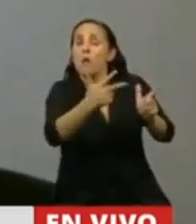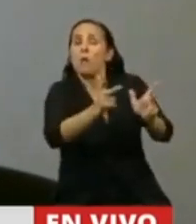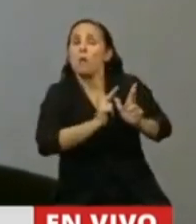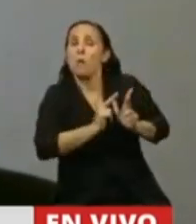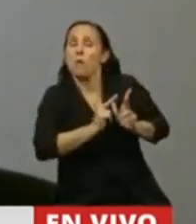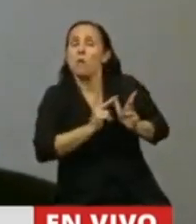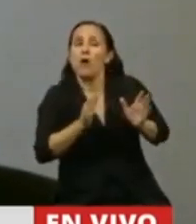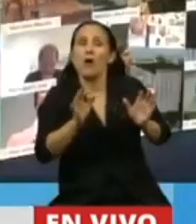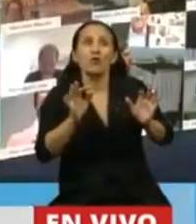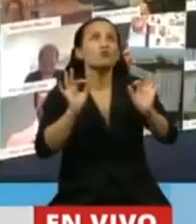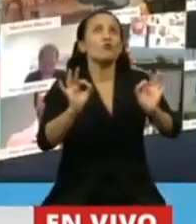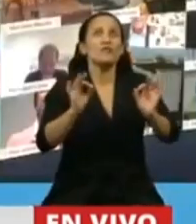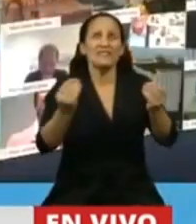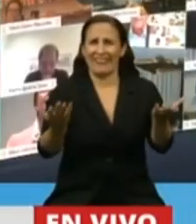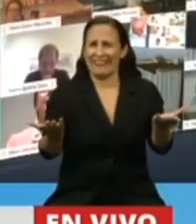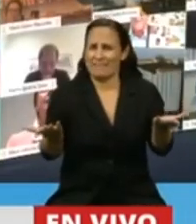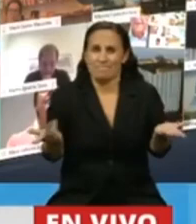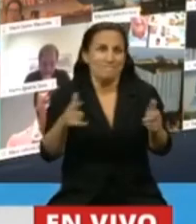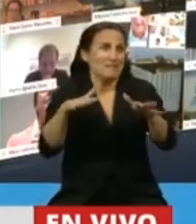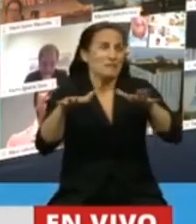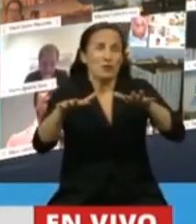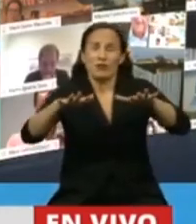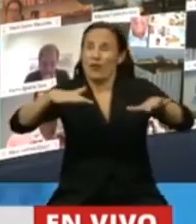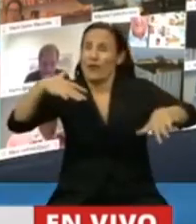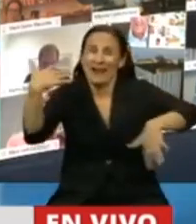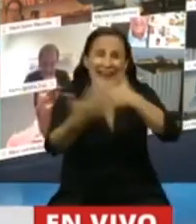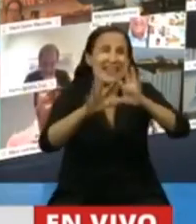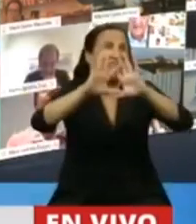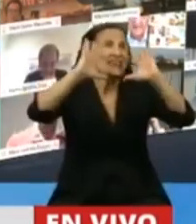suficiente en medio de tamaña crisis global?